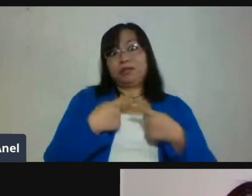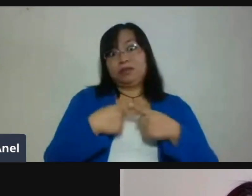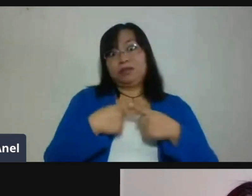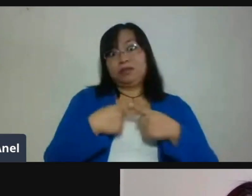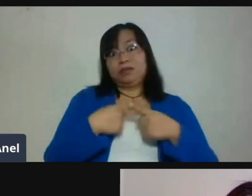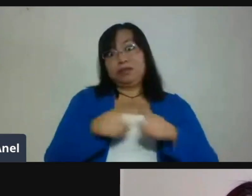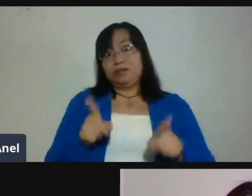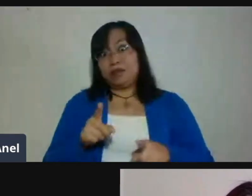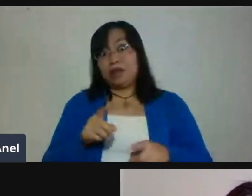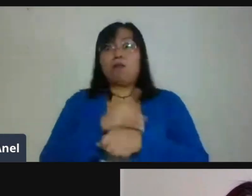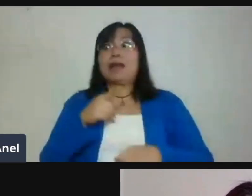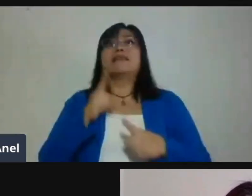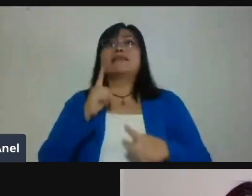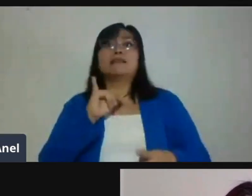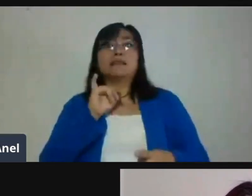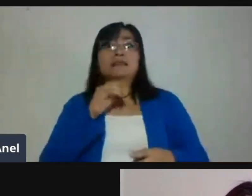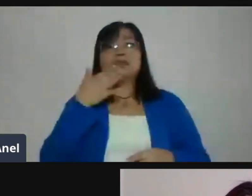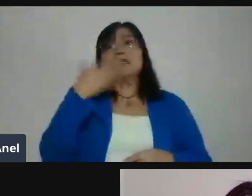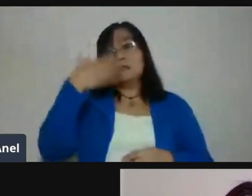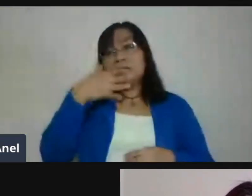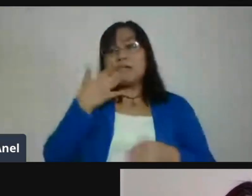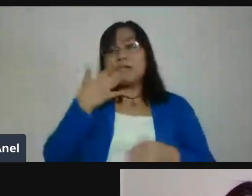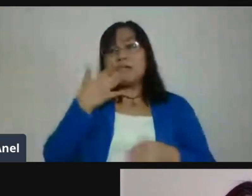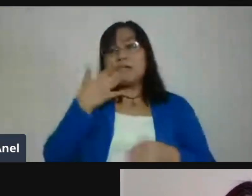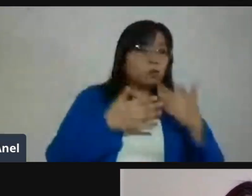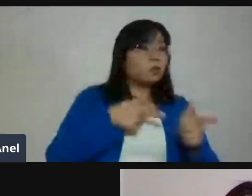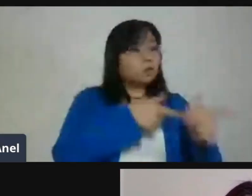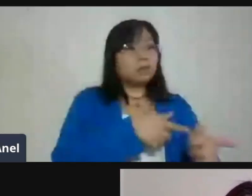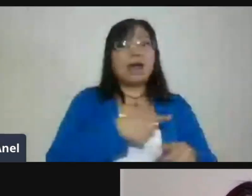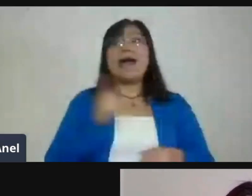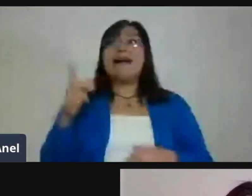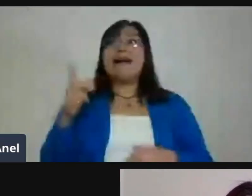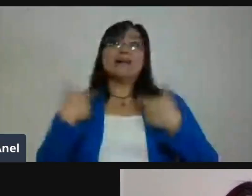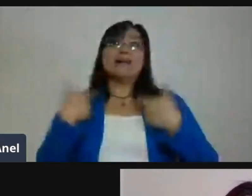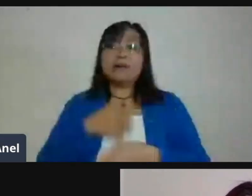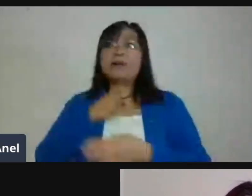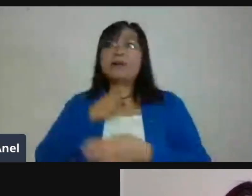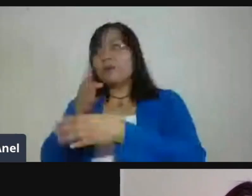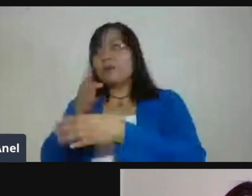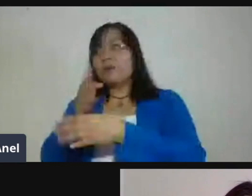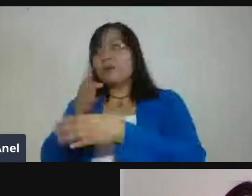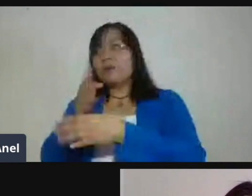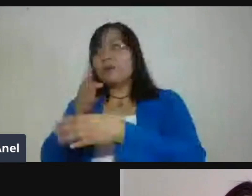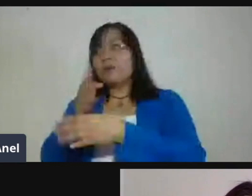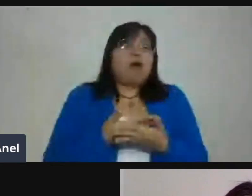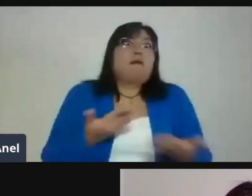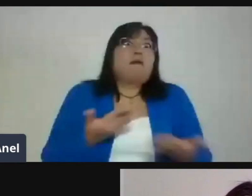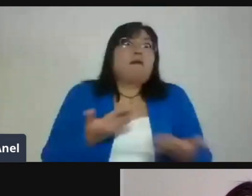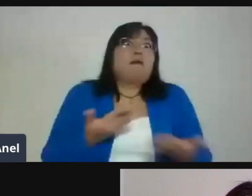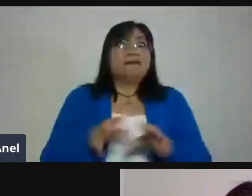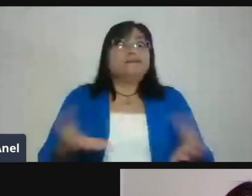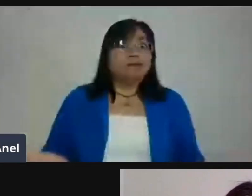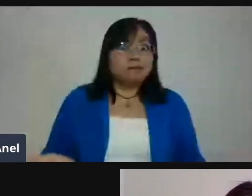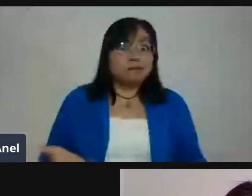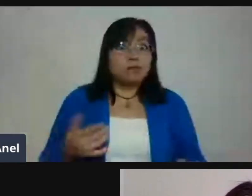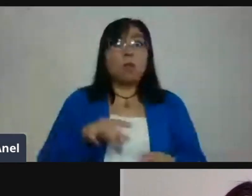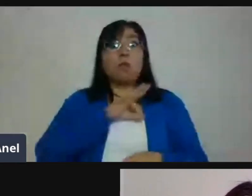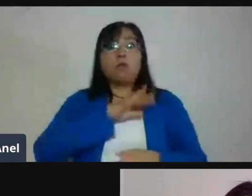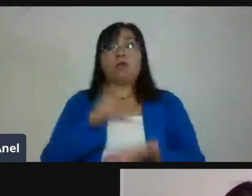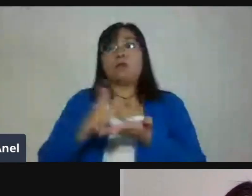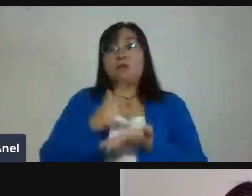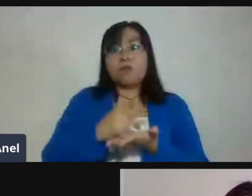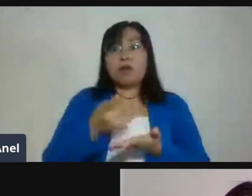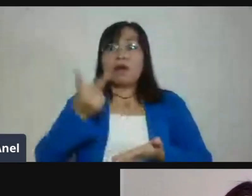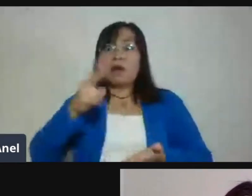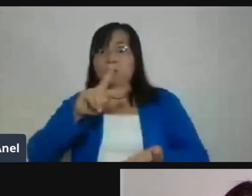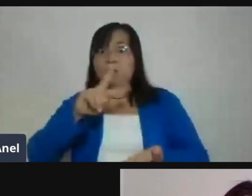paciencia. Ellos se están enfrentando a una situación difícil al igual que ustedes. Entonces, pues, vamos adelante.